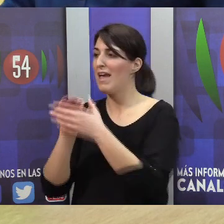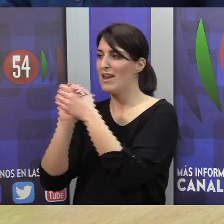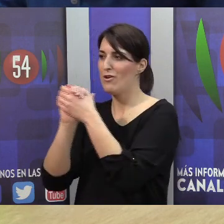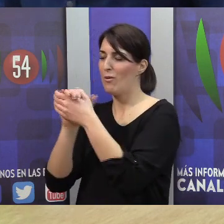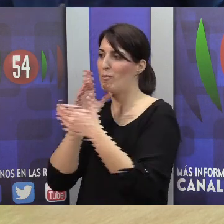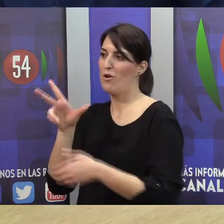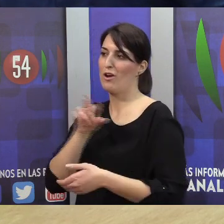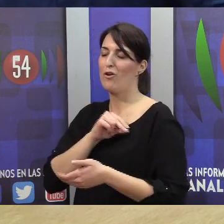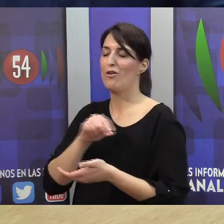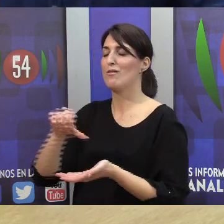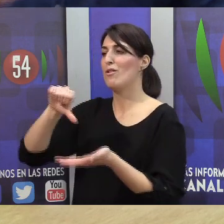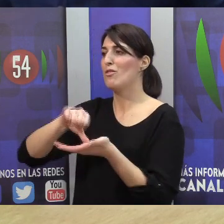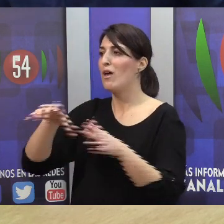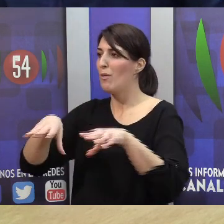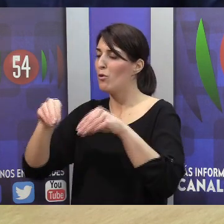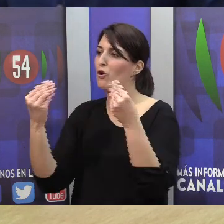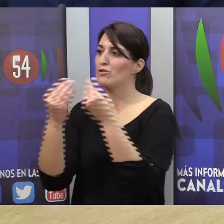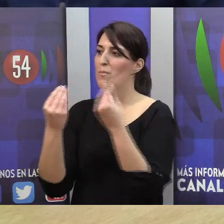ese premio Ciudad de Burgos a la convivencia, nosotros continuamos.